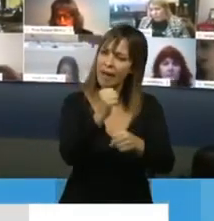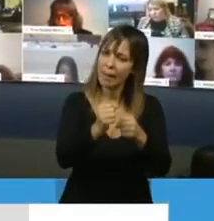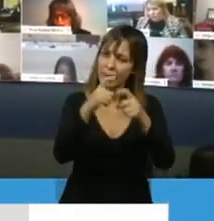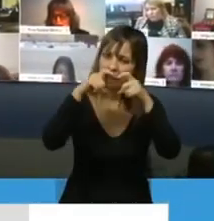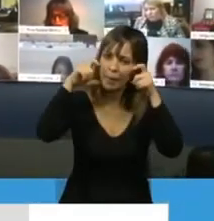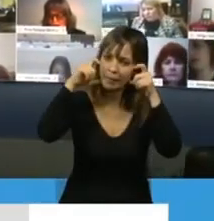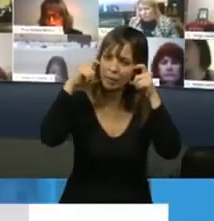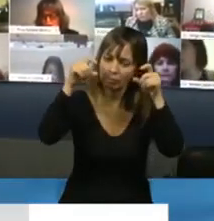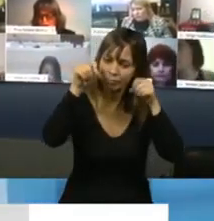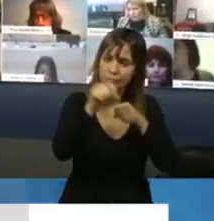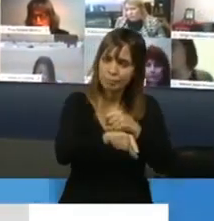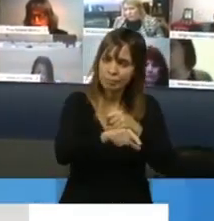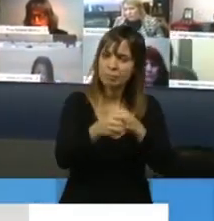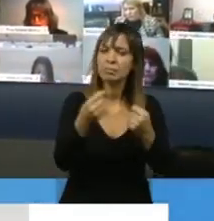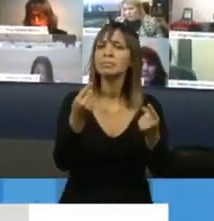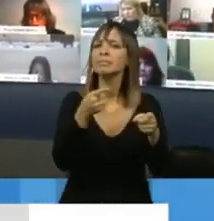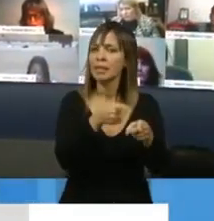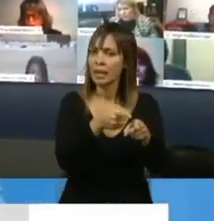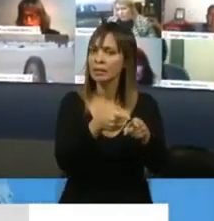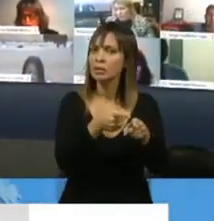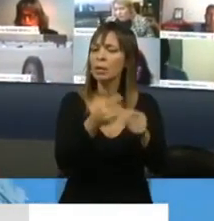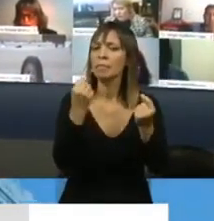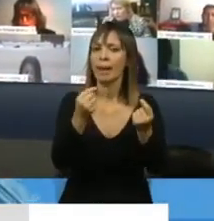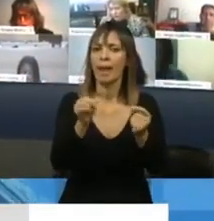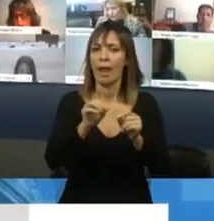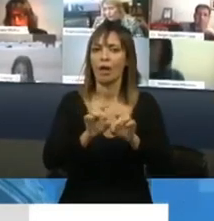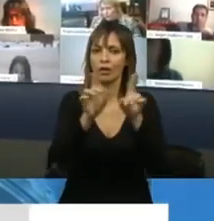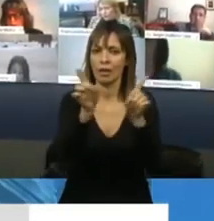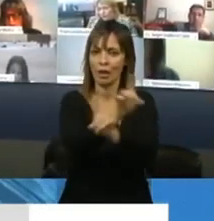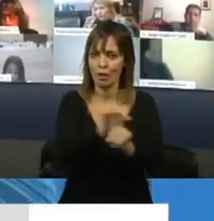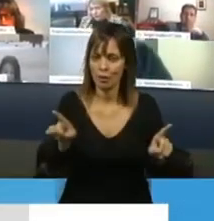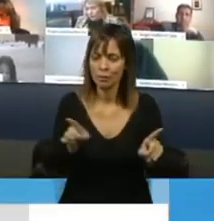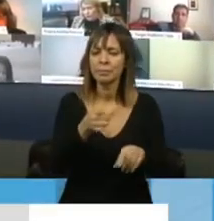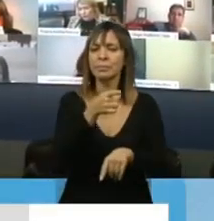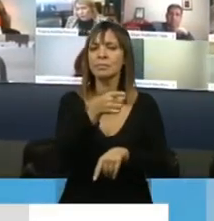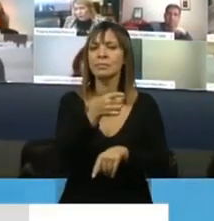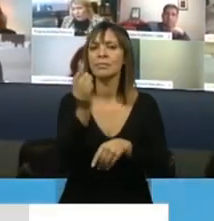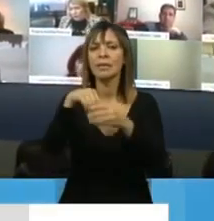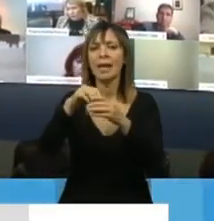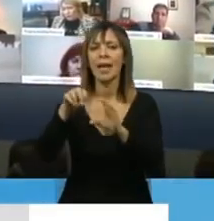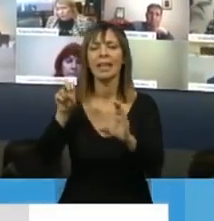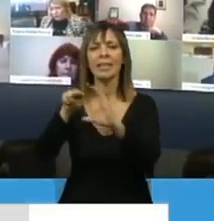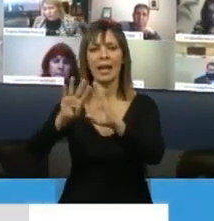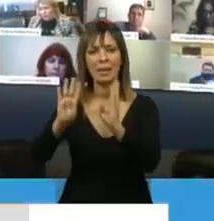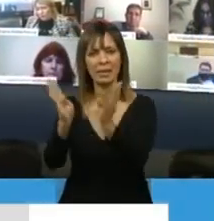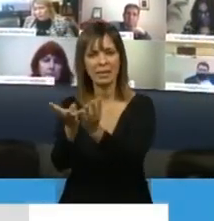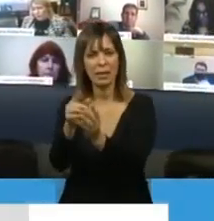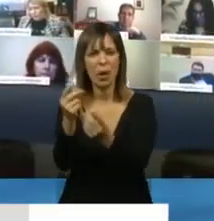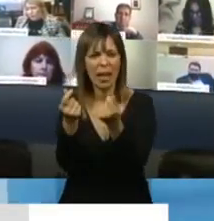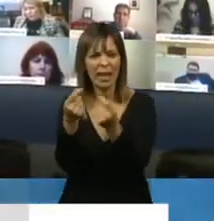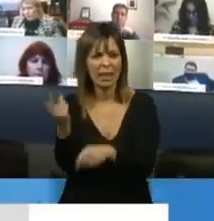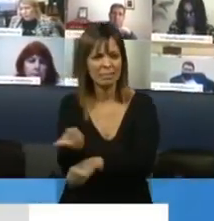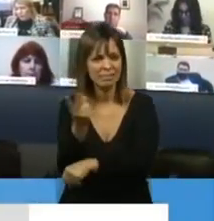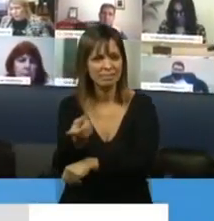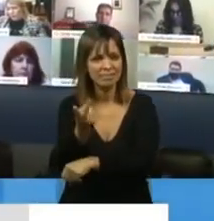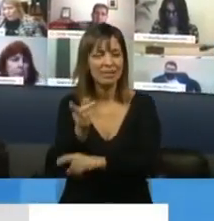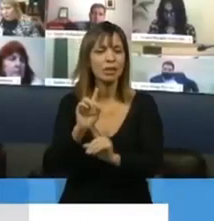específicos para evitar la transmisión de esto en terapias intensivas de mala calidad. sea que no solamente